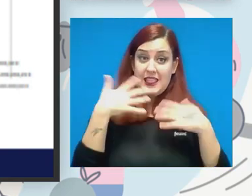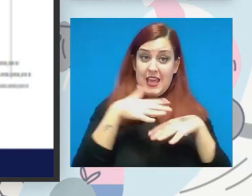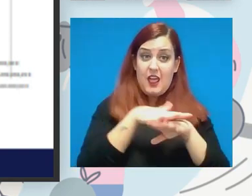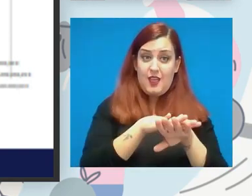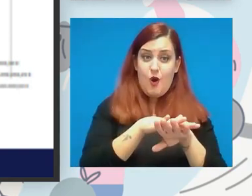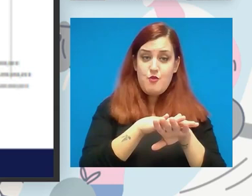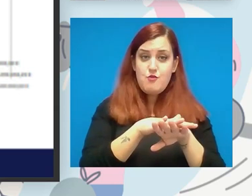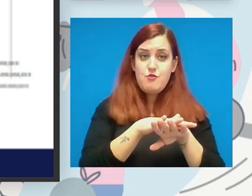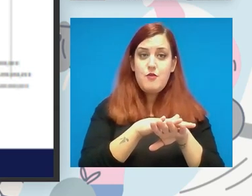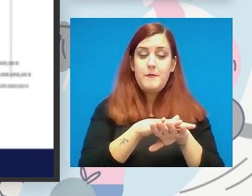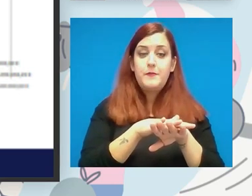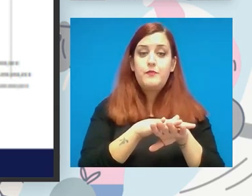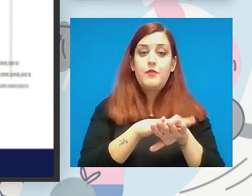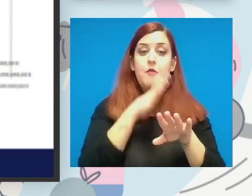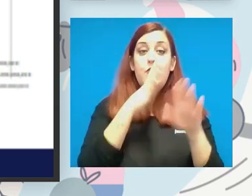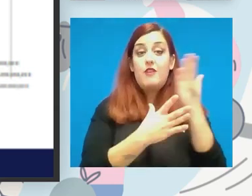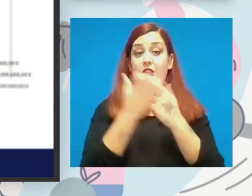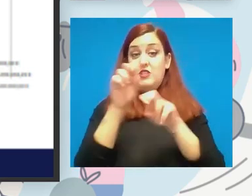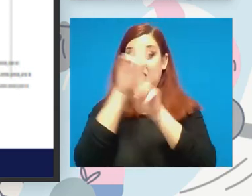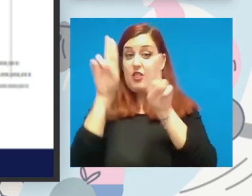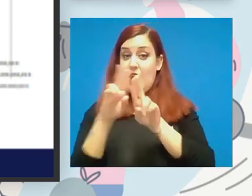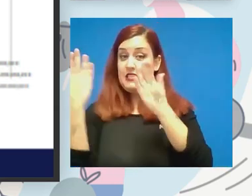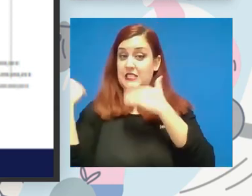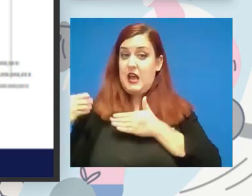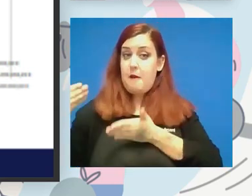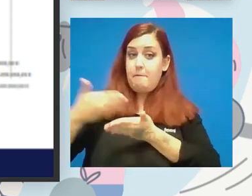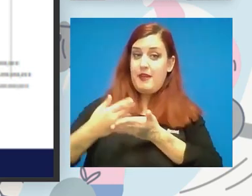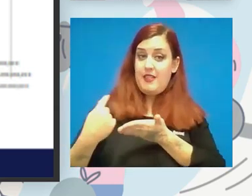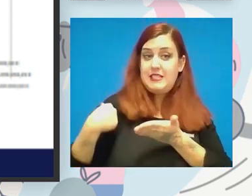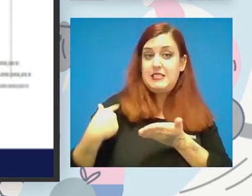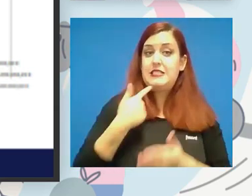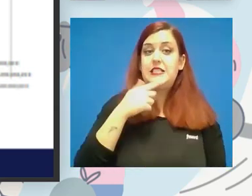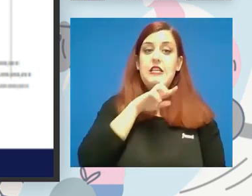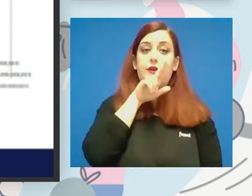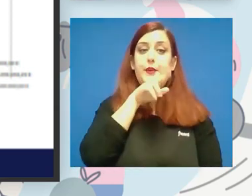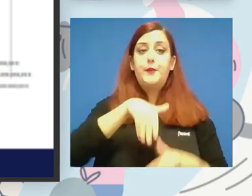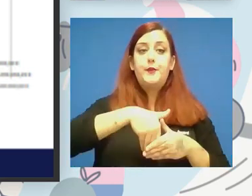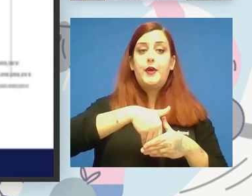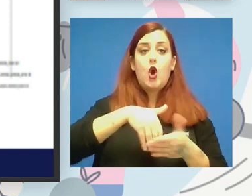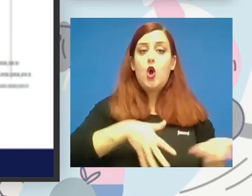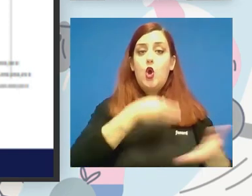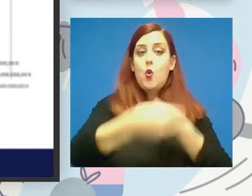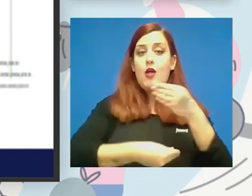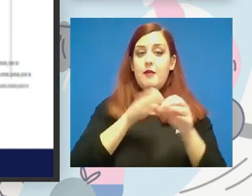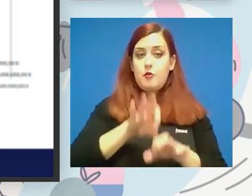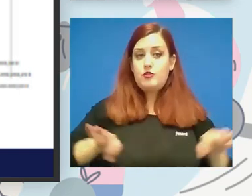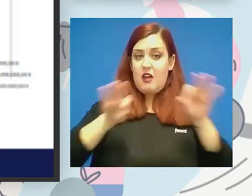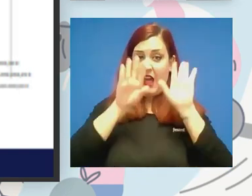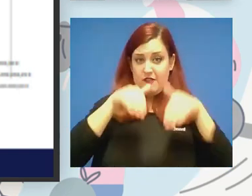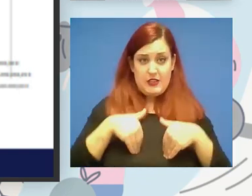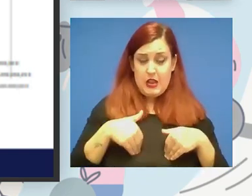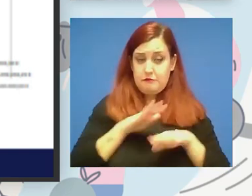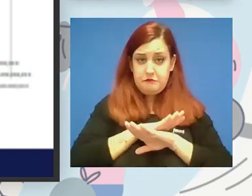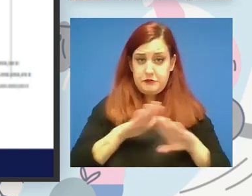viniendo marcada por las federaciones internacionales si solo hablamos y no ejecutamos pues al final no es viable seguimos hablando